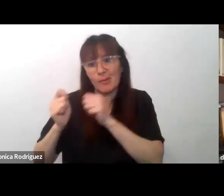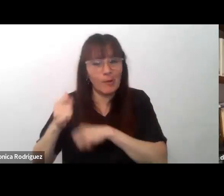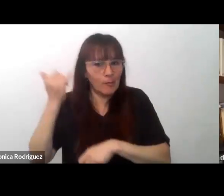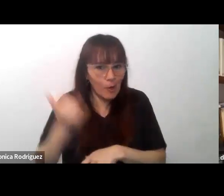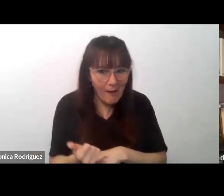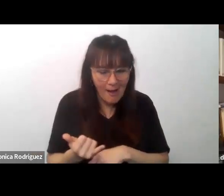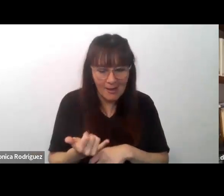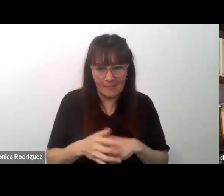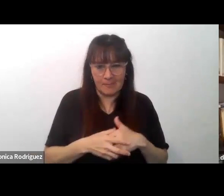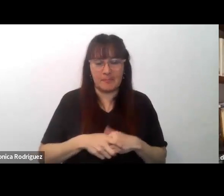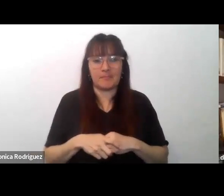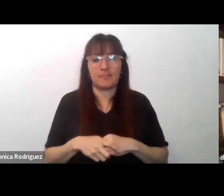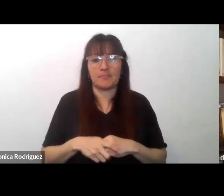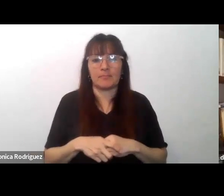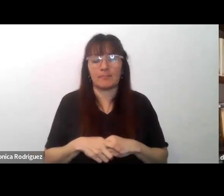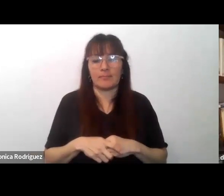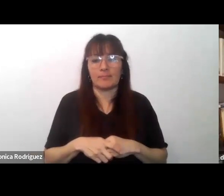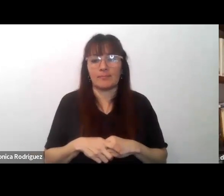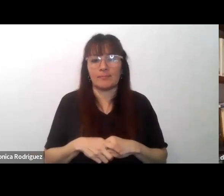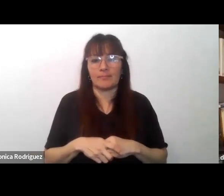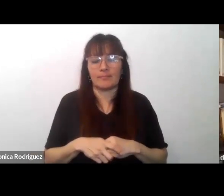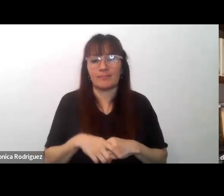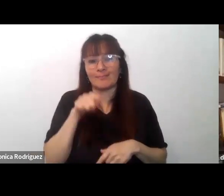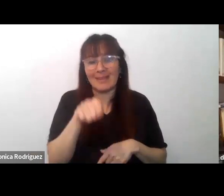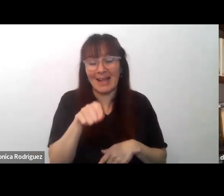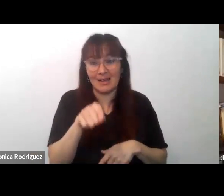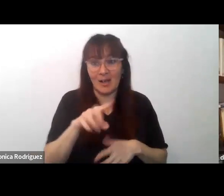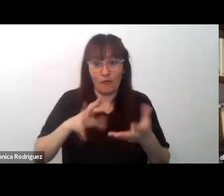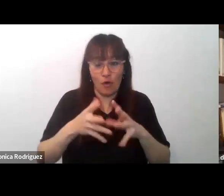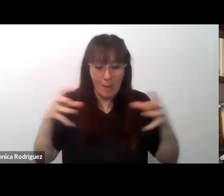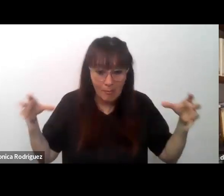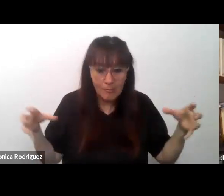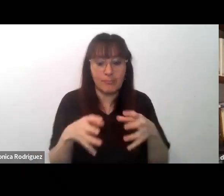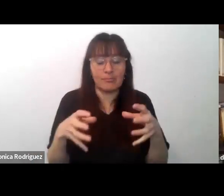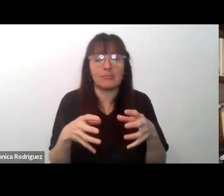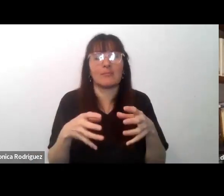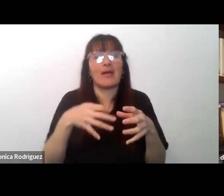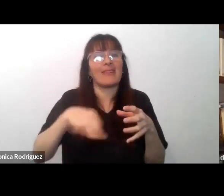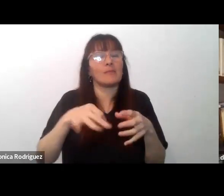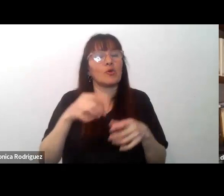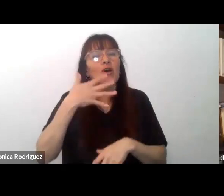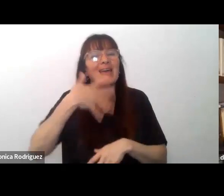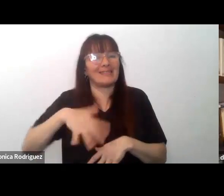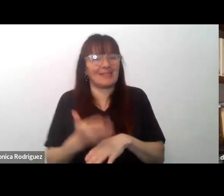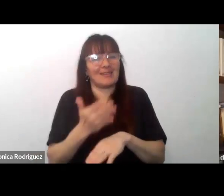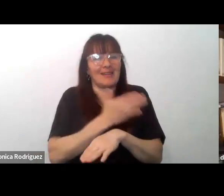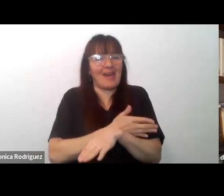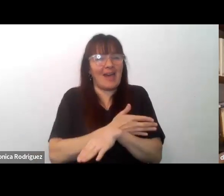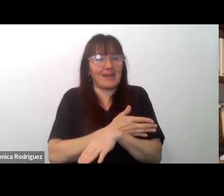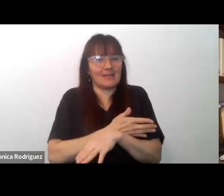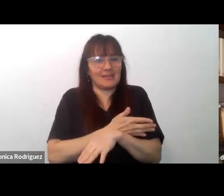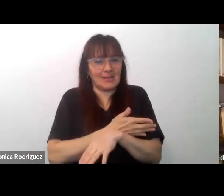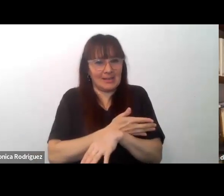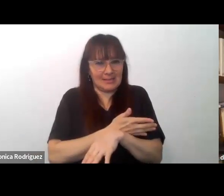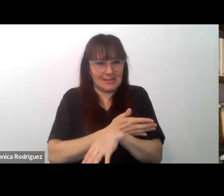en acto y ese común habría que comprenderlo cada vez para alimentarlo a